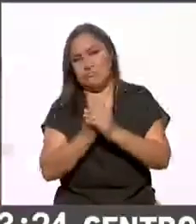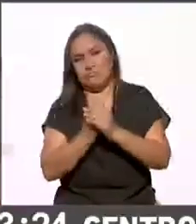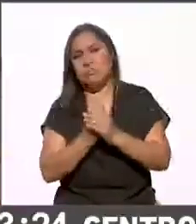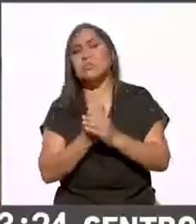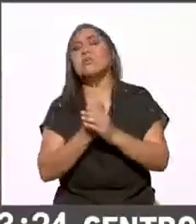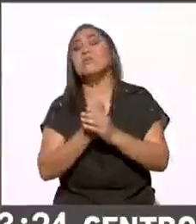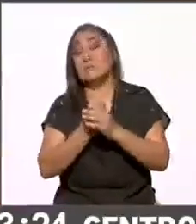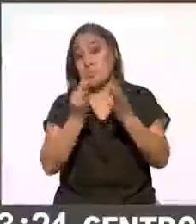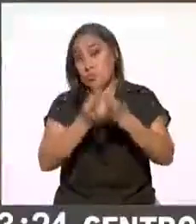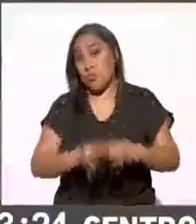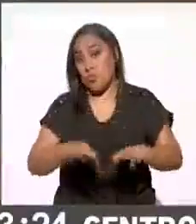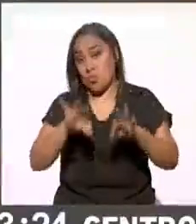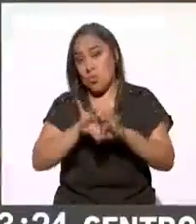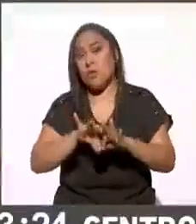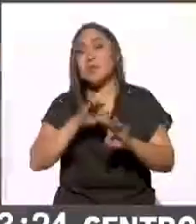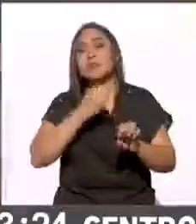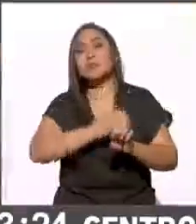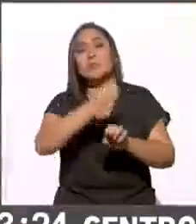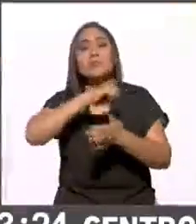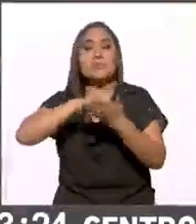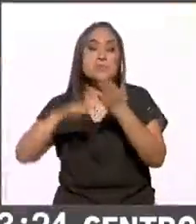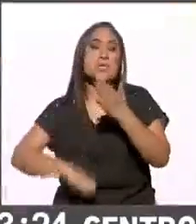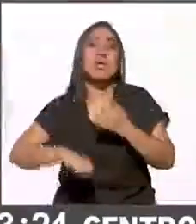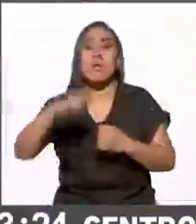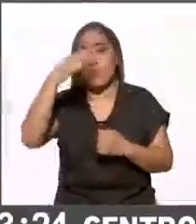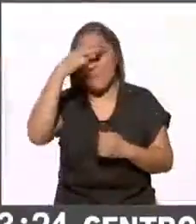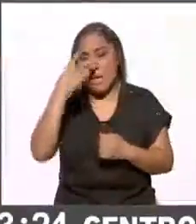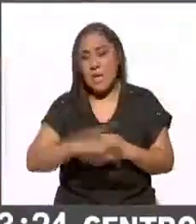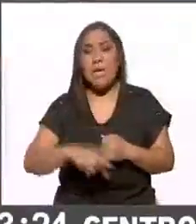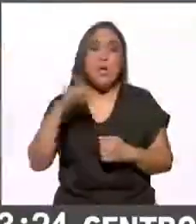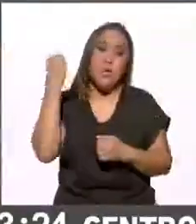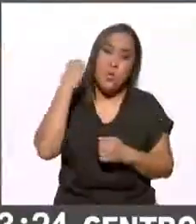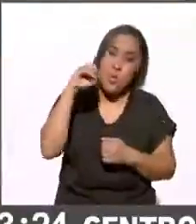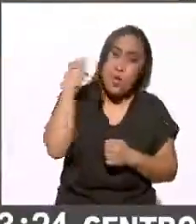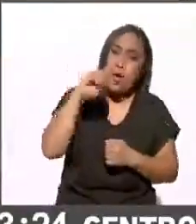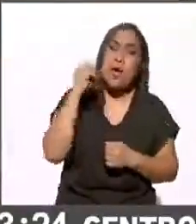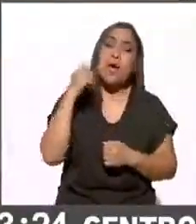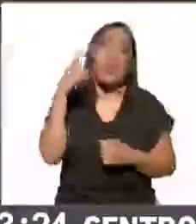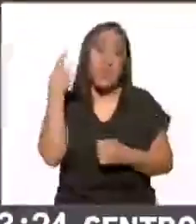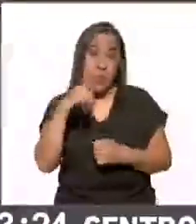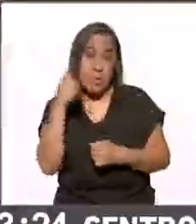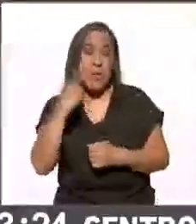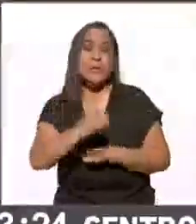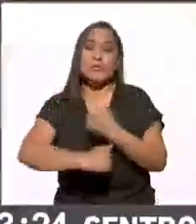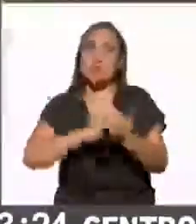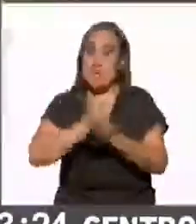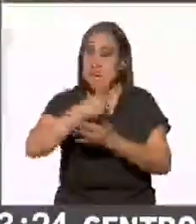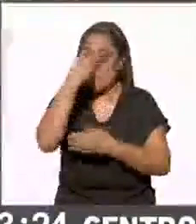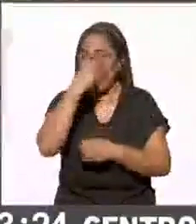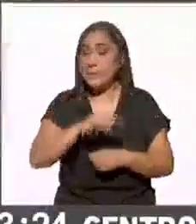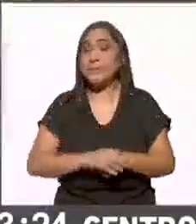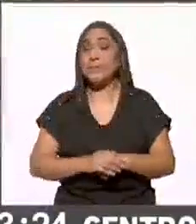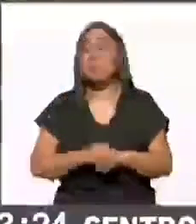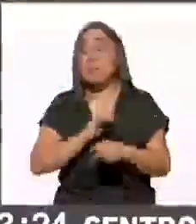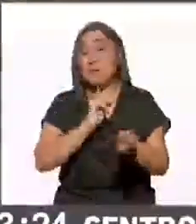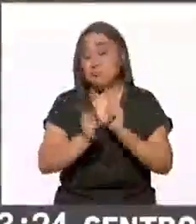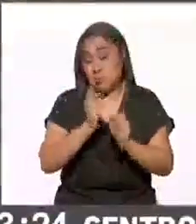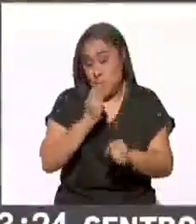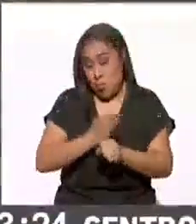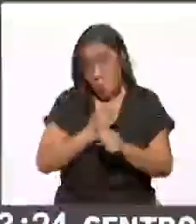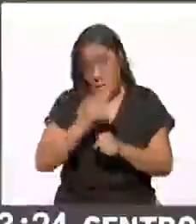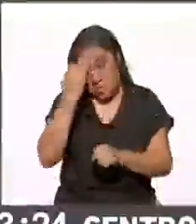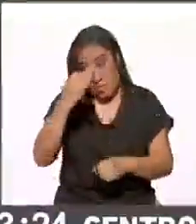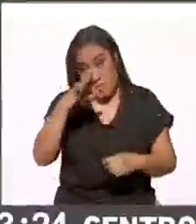incidentes importantes en entidades como el Estado de México, Oaxaca y Puebla, además de la Ciudad de México. Reiteró que estas elecciones